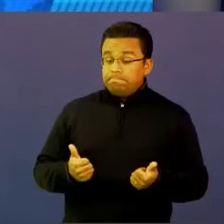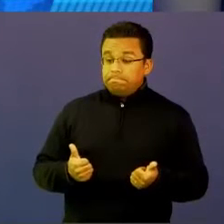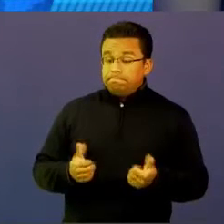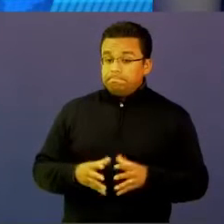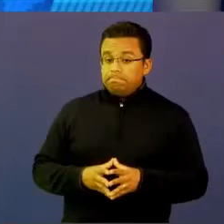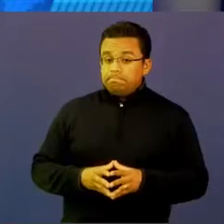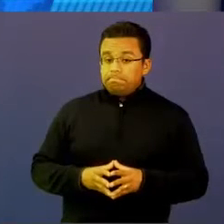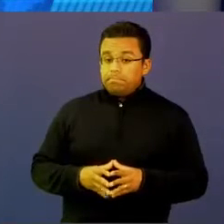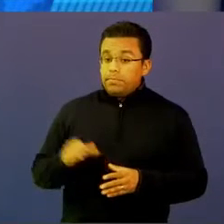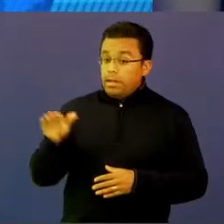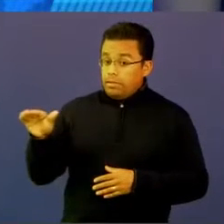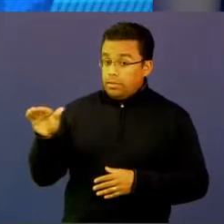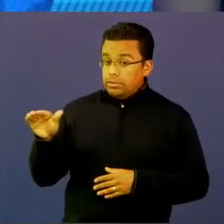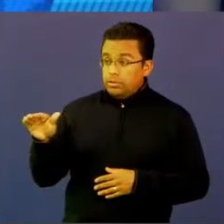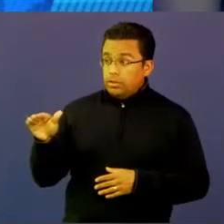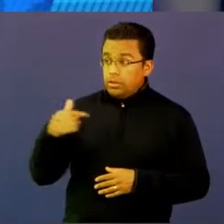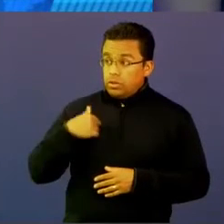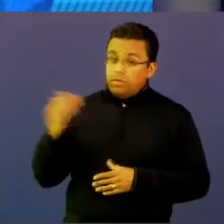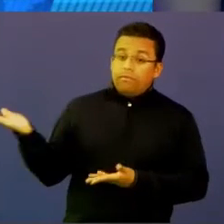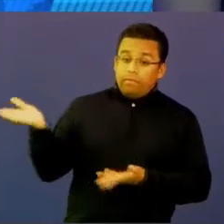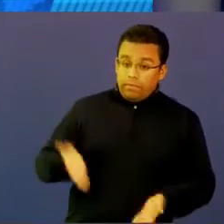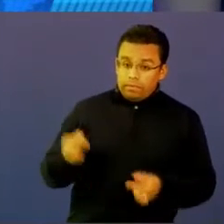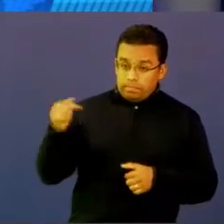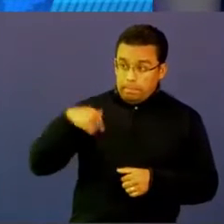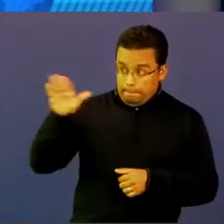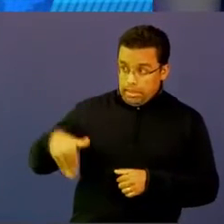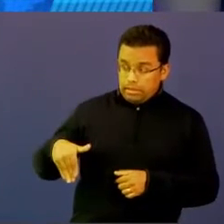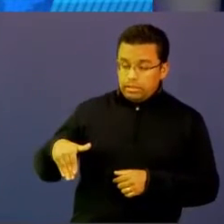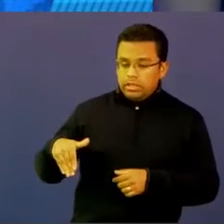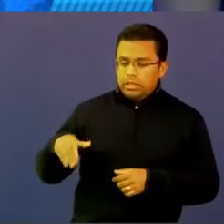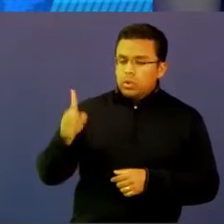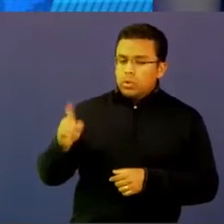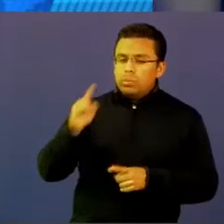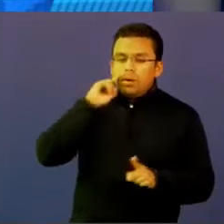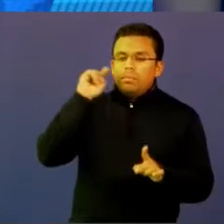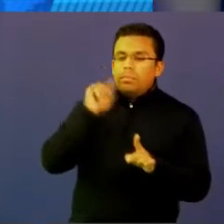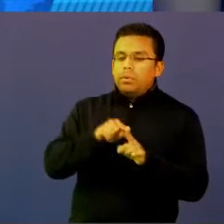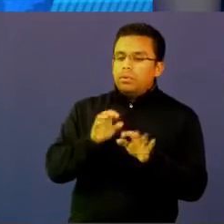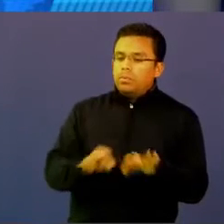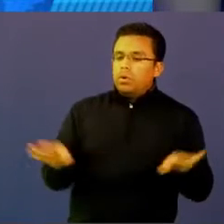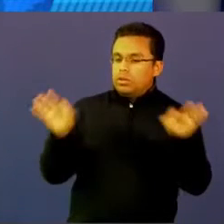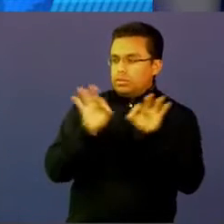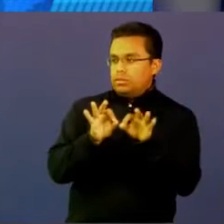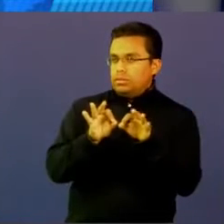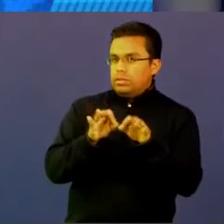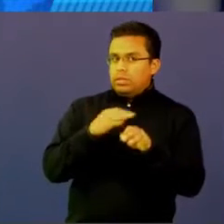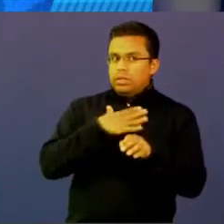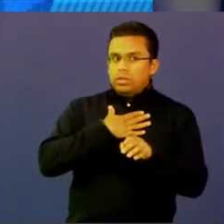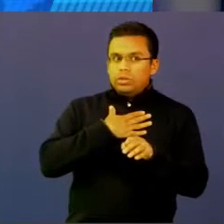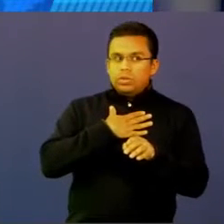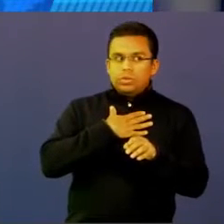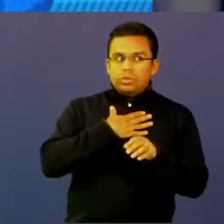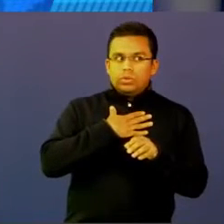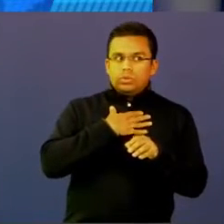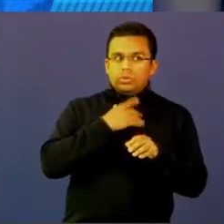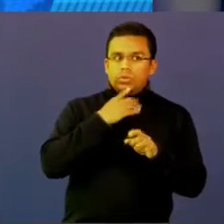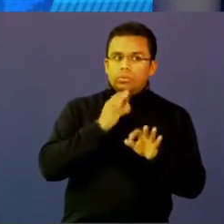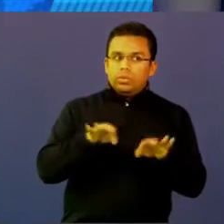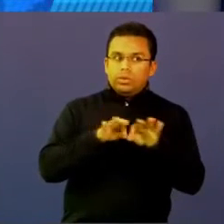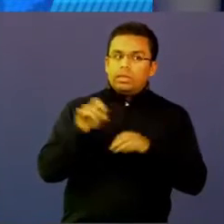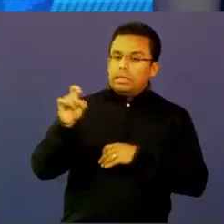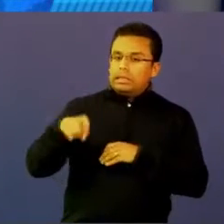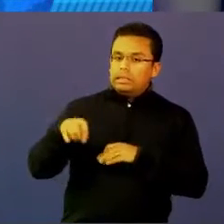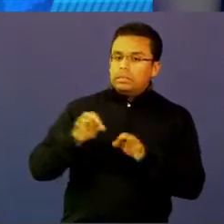Irene, yo te invité aquí porque tengo un tema muy importante que yo creo que es muy necesario conversar con los